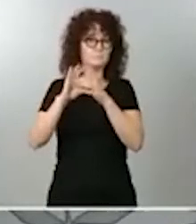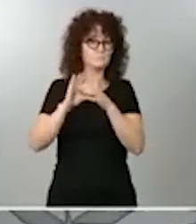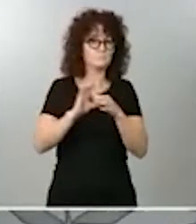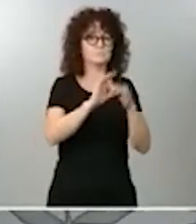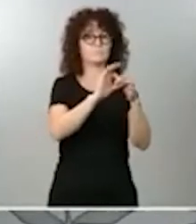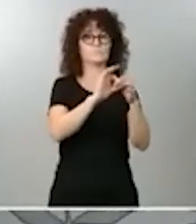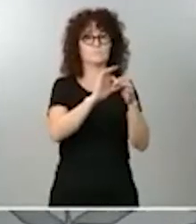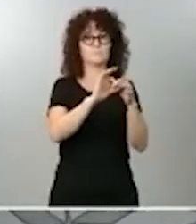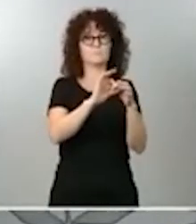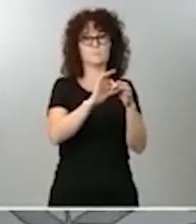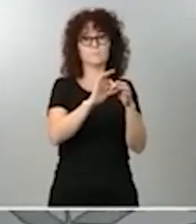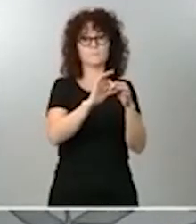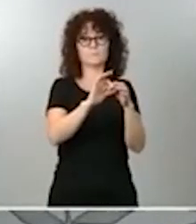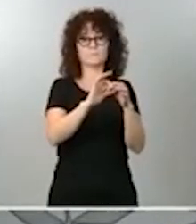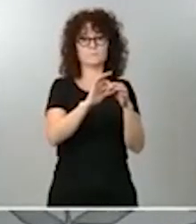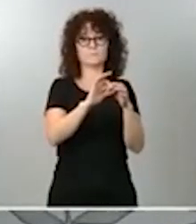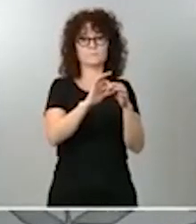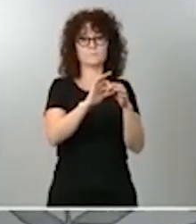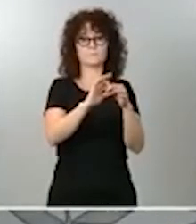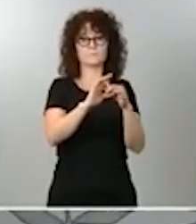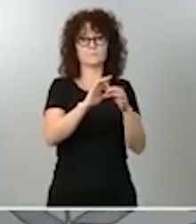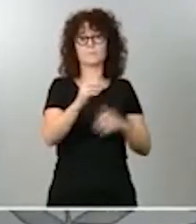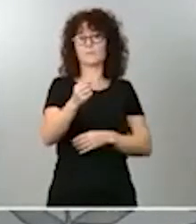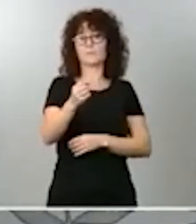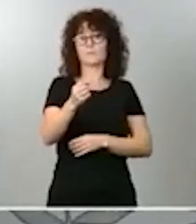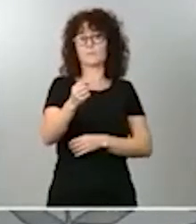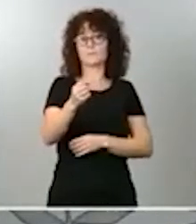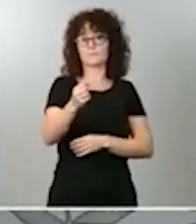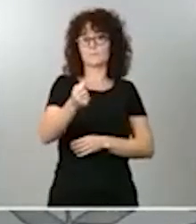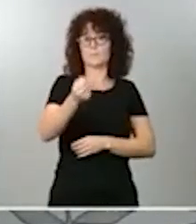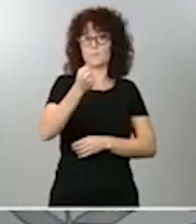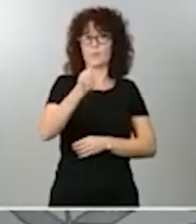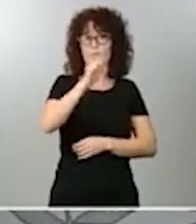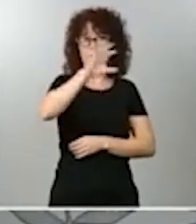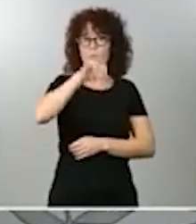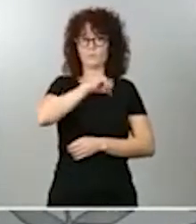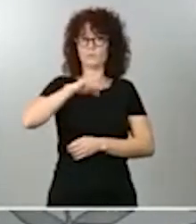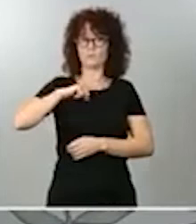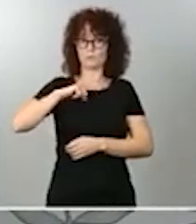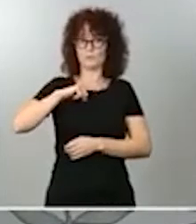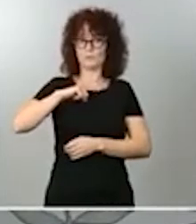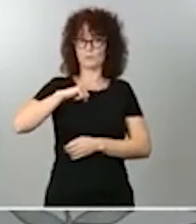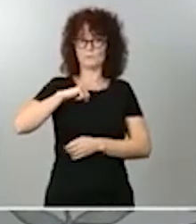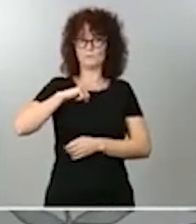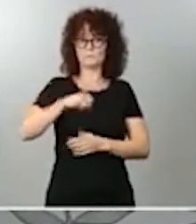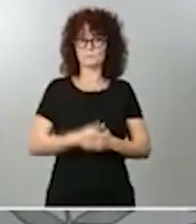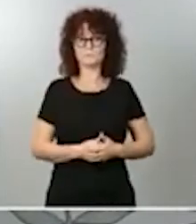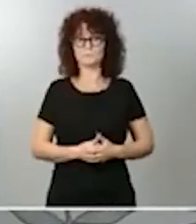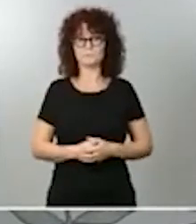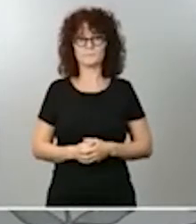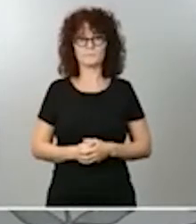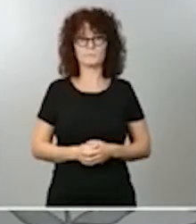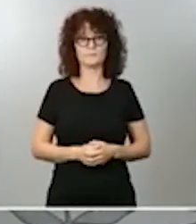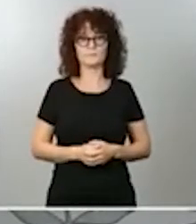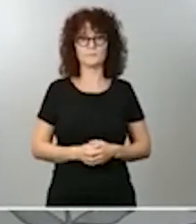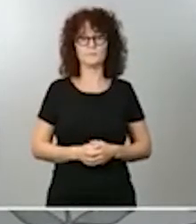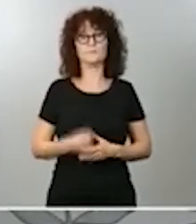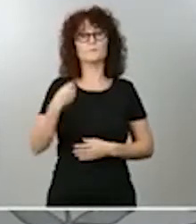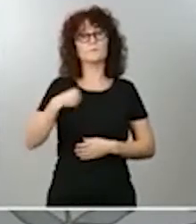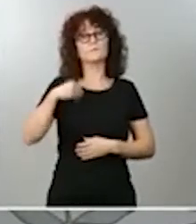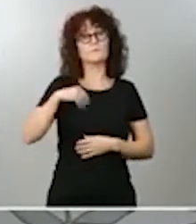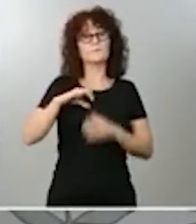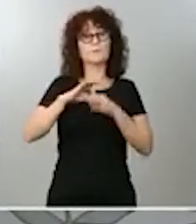de esas potestades que tienen las propias comunidades autónomas. Y en la misma dirección va la segunda pregunta. Nosotros